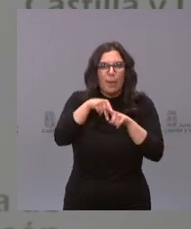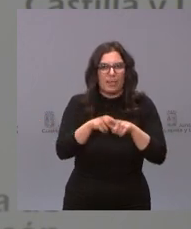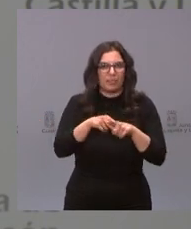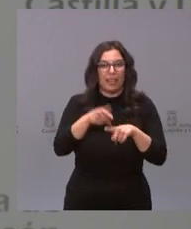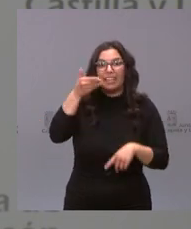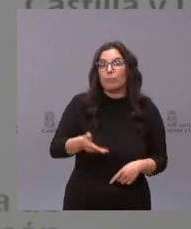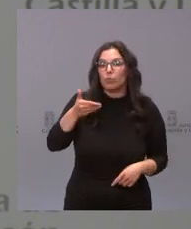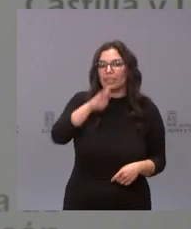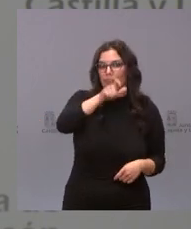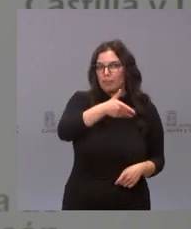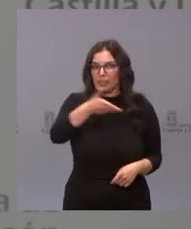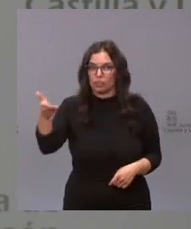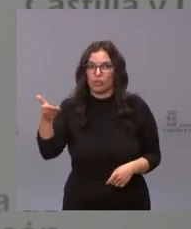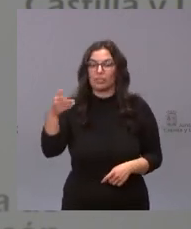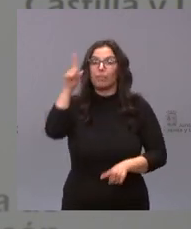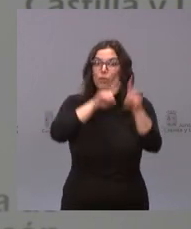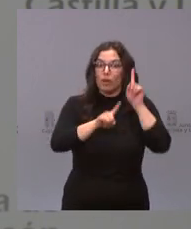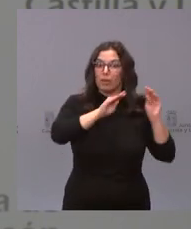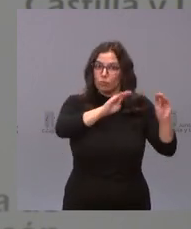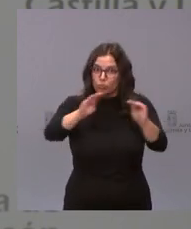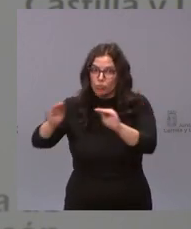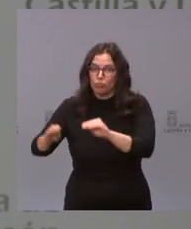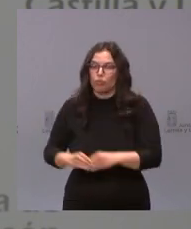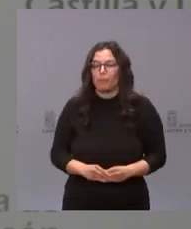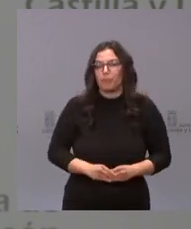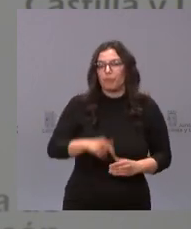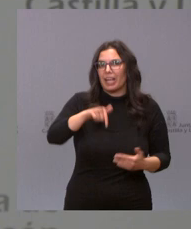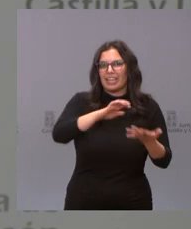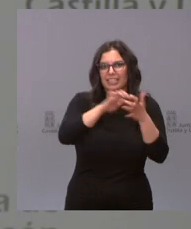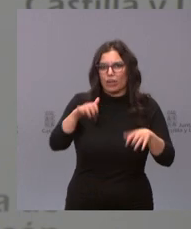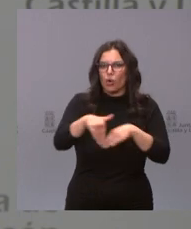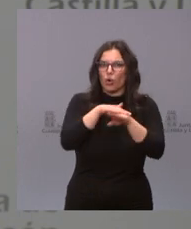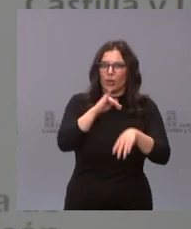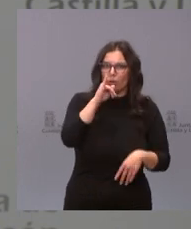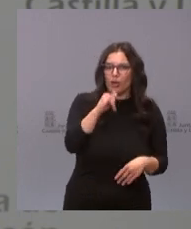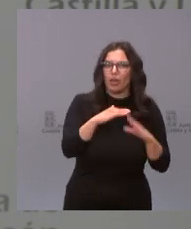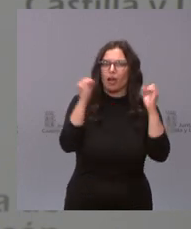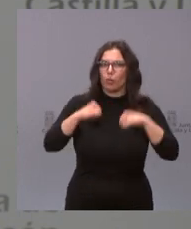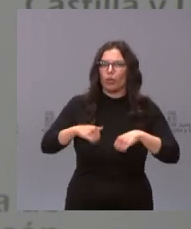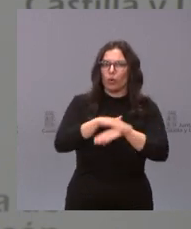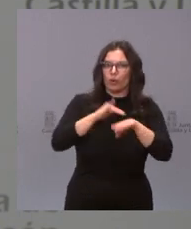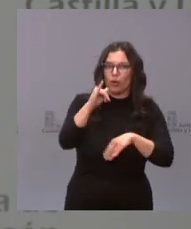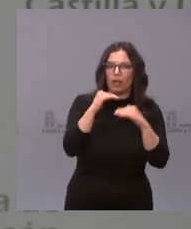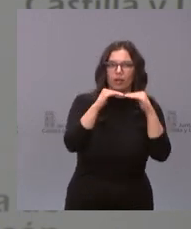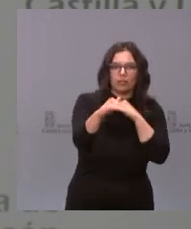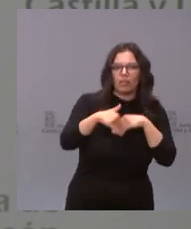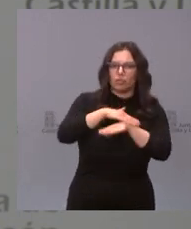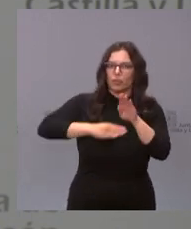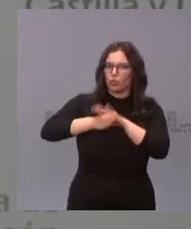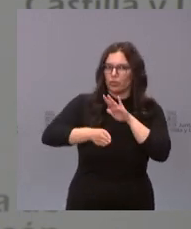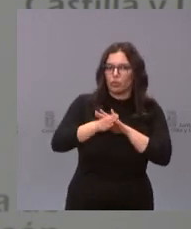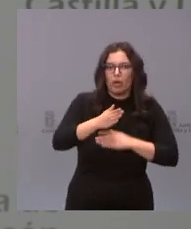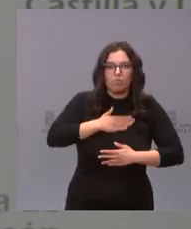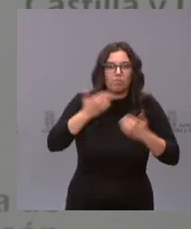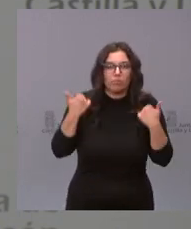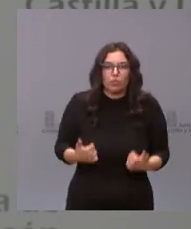importante son las personas y los problemas de las personas en Castilla y León hay un gobierno hay un acuerdo de gobierno hay estabilidad hay gobernabilidad y por mi